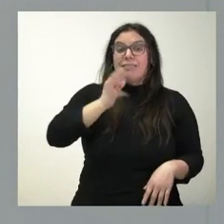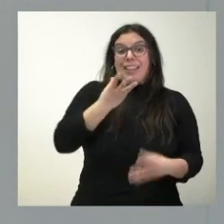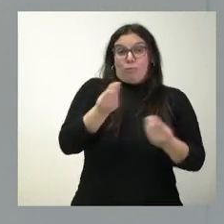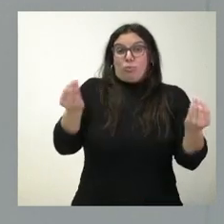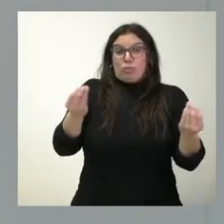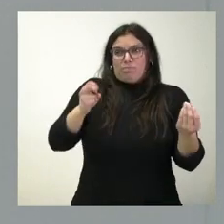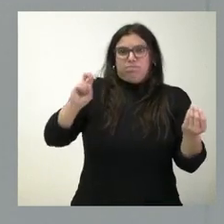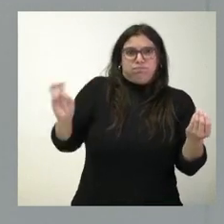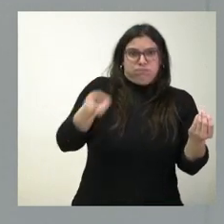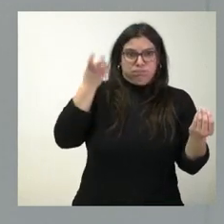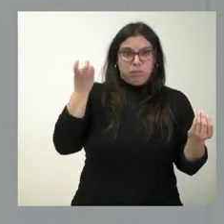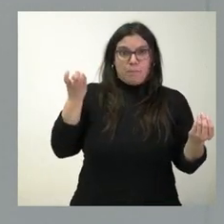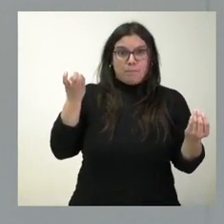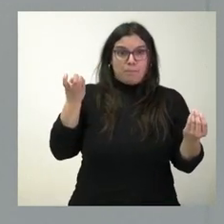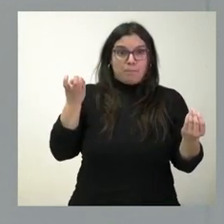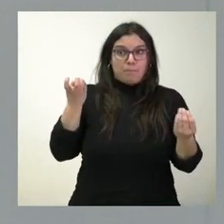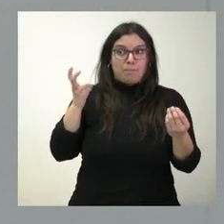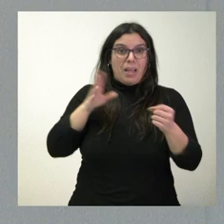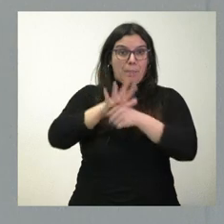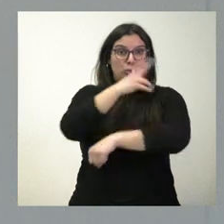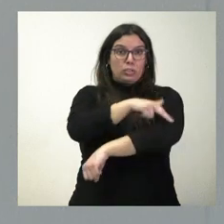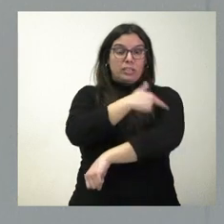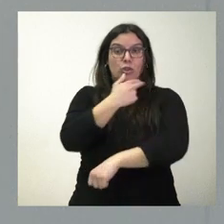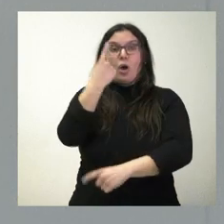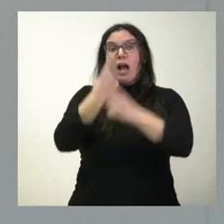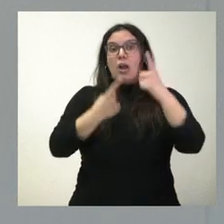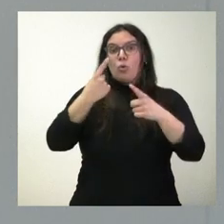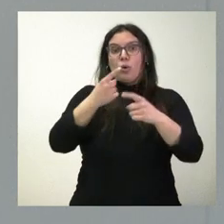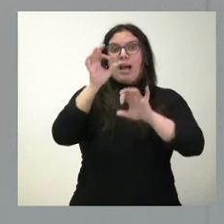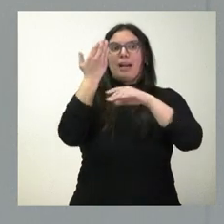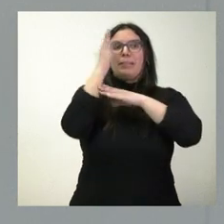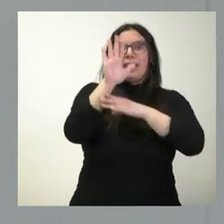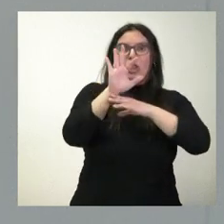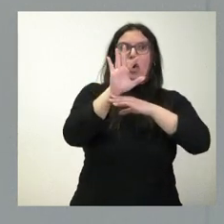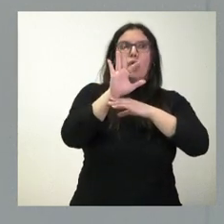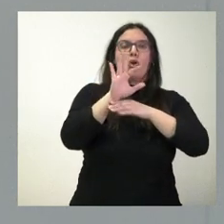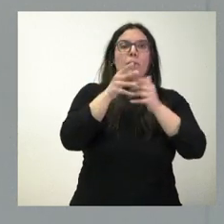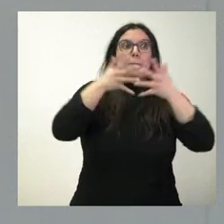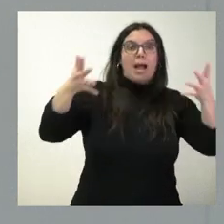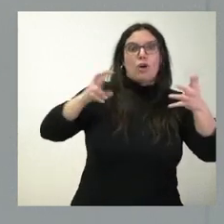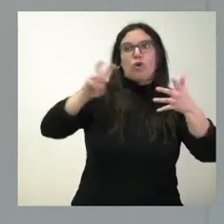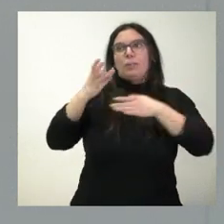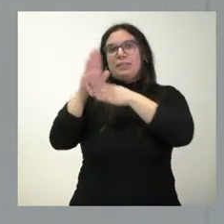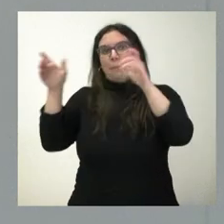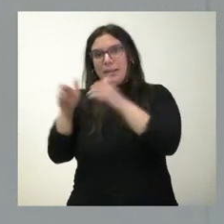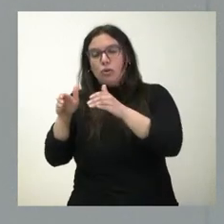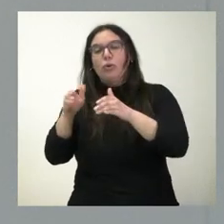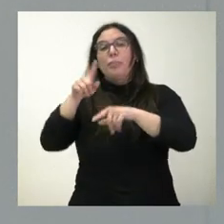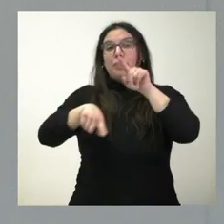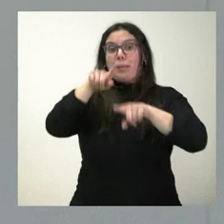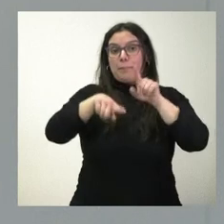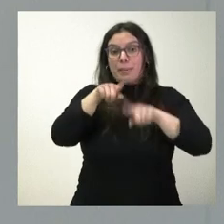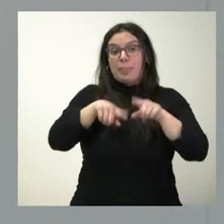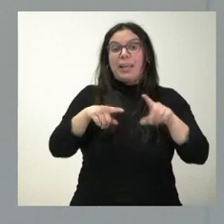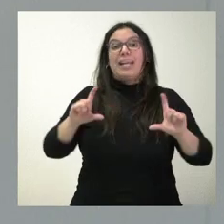en el ámbito sanitario, algunas con más peso, otras con menos peso. Yo creo que la reunión con